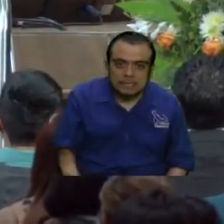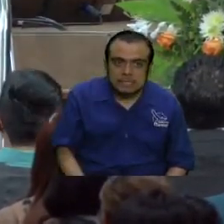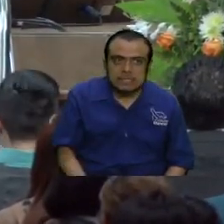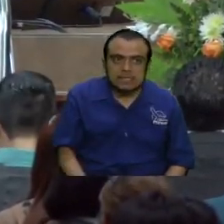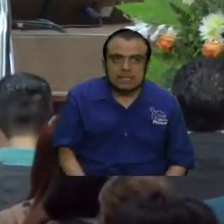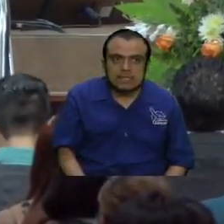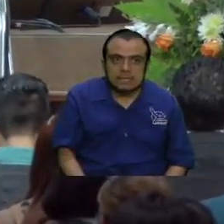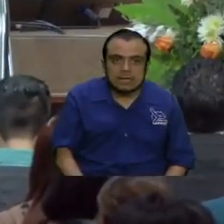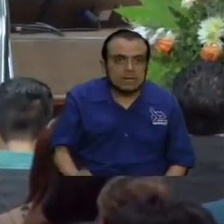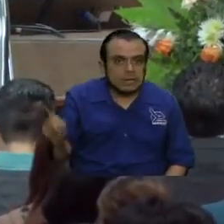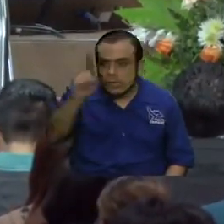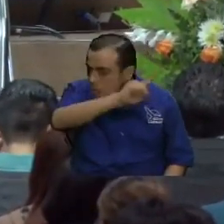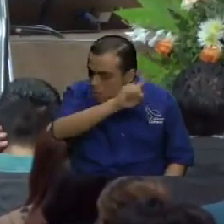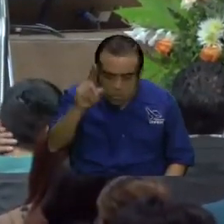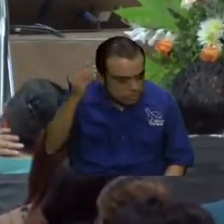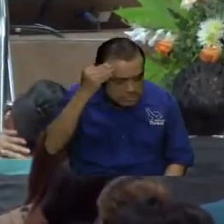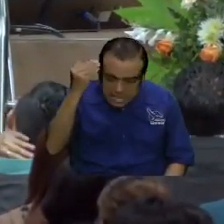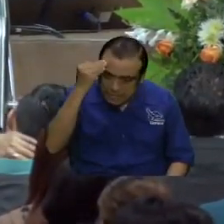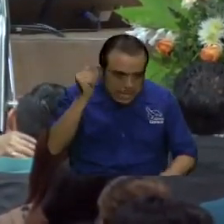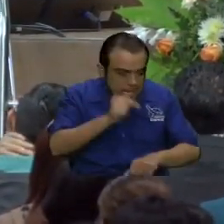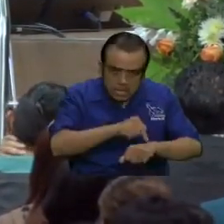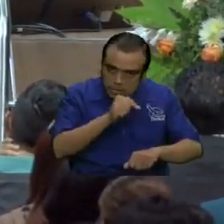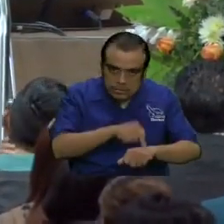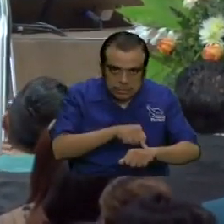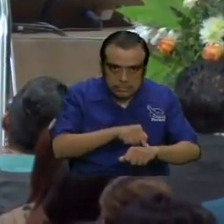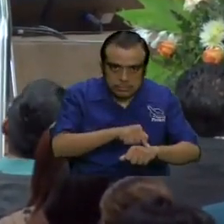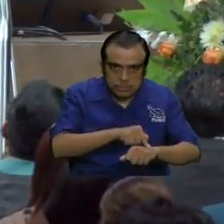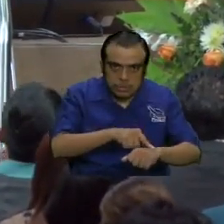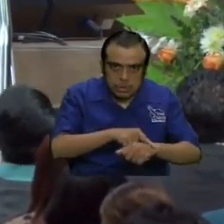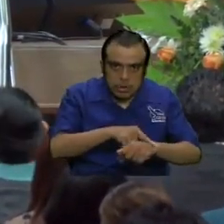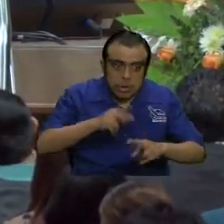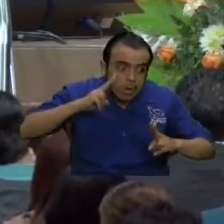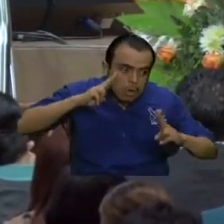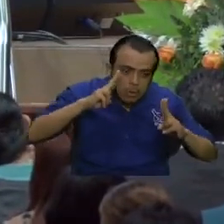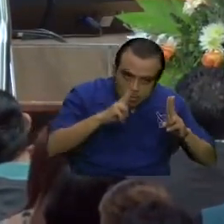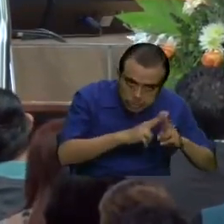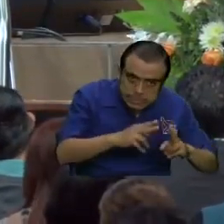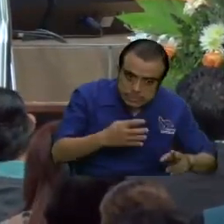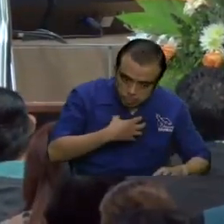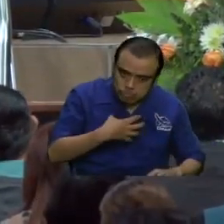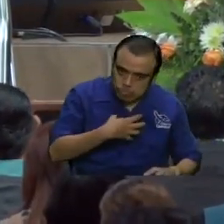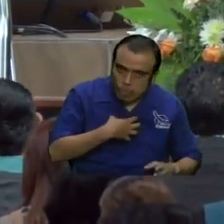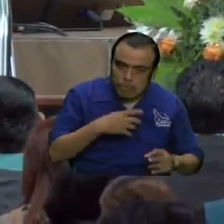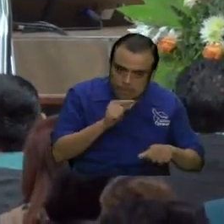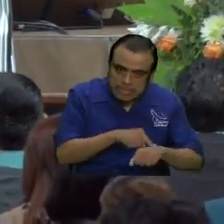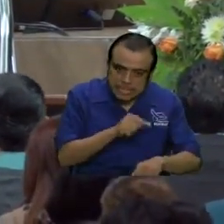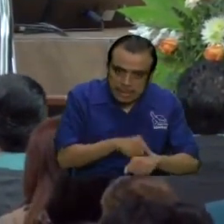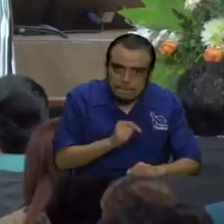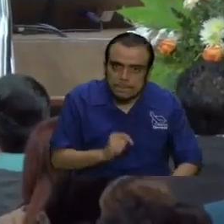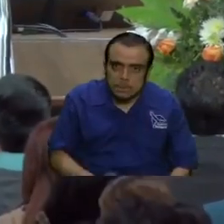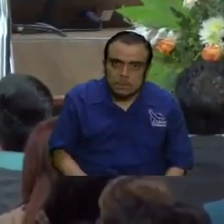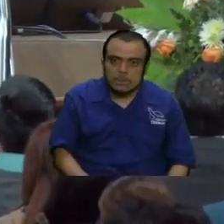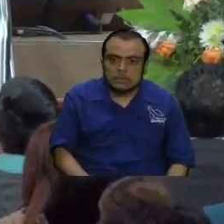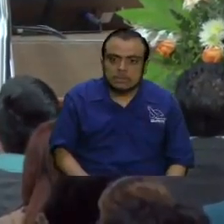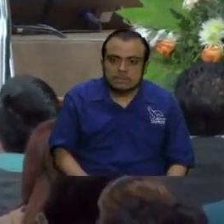no conoce los tiempos si conoce su tiempo de cuando él nació